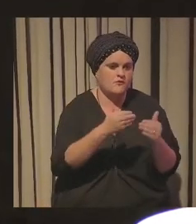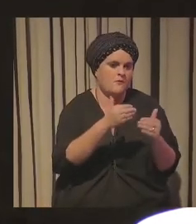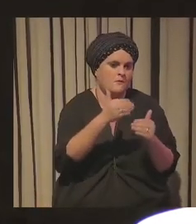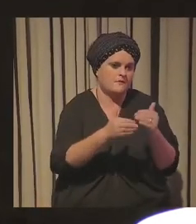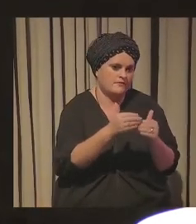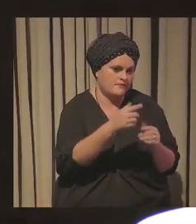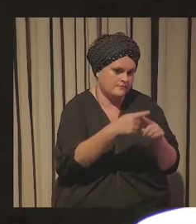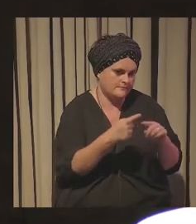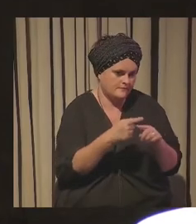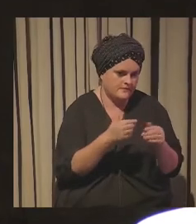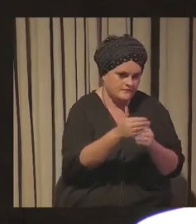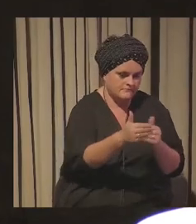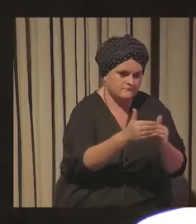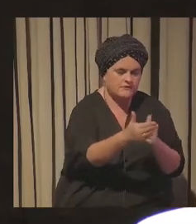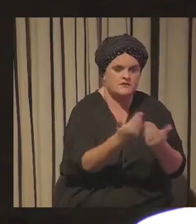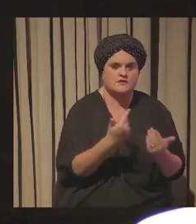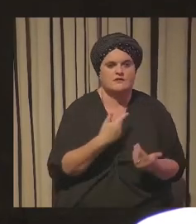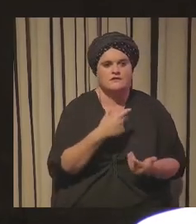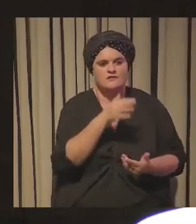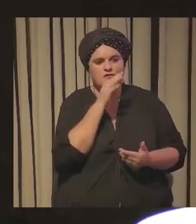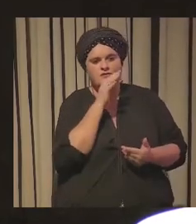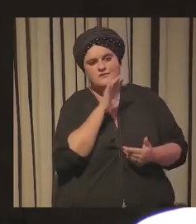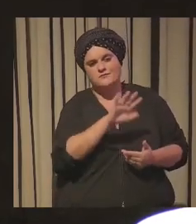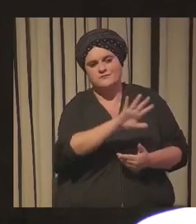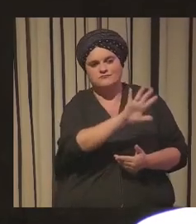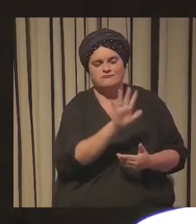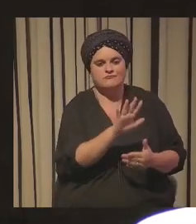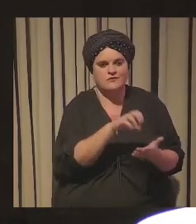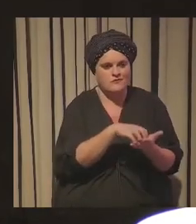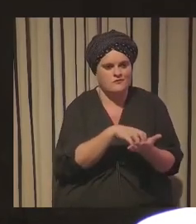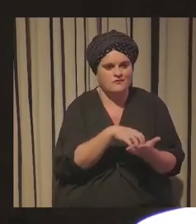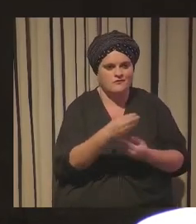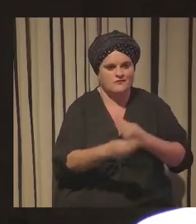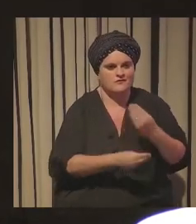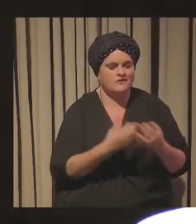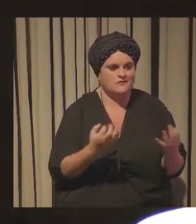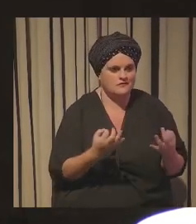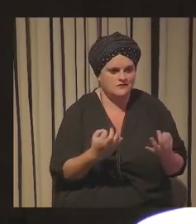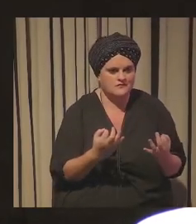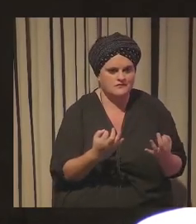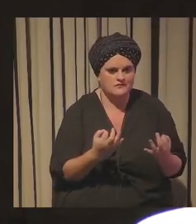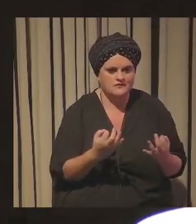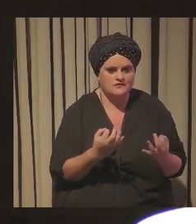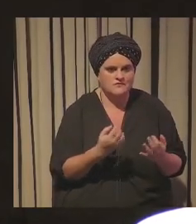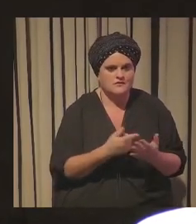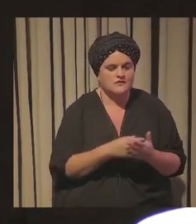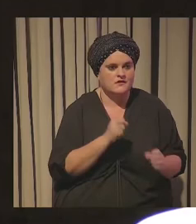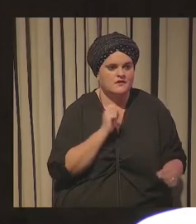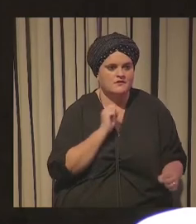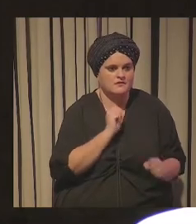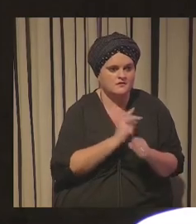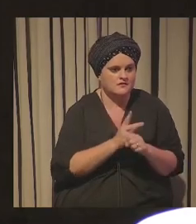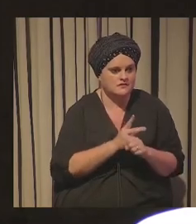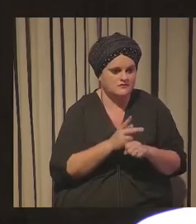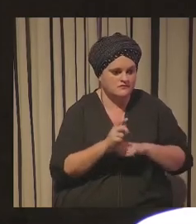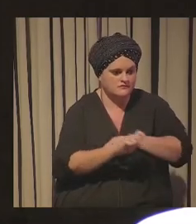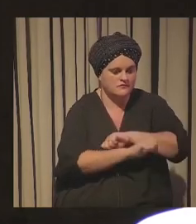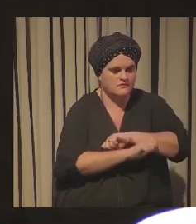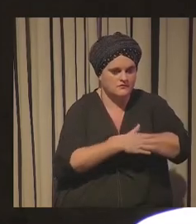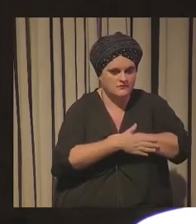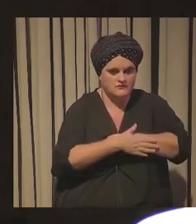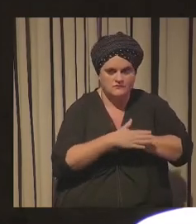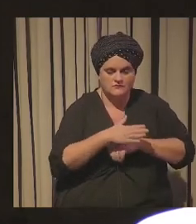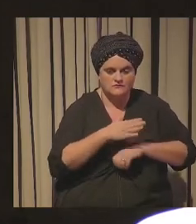certidumbre de lo que va a suceder pues intentando alimentar a los distintos retos estratégicos que tiene nuestra organización